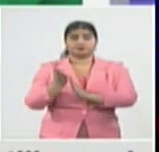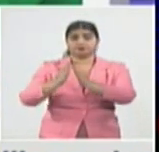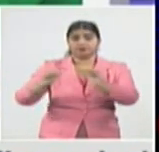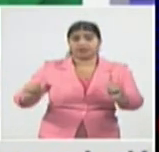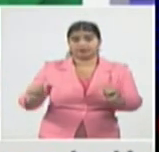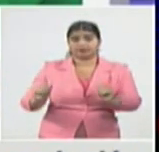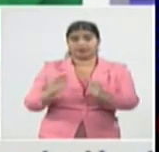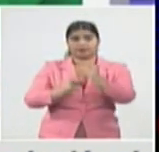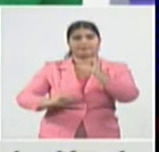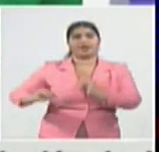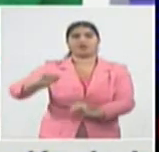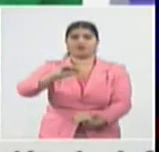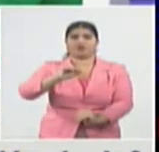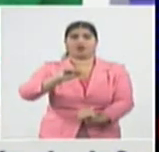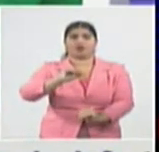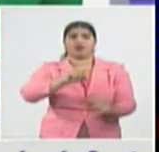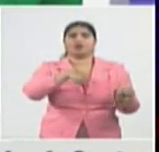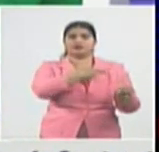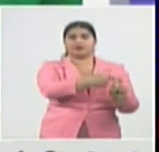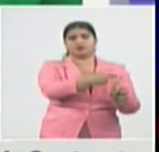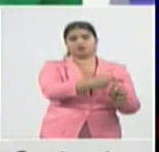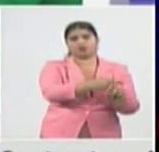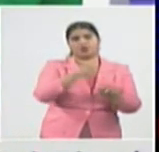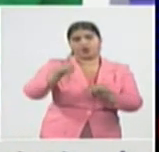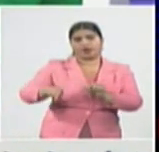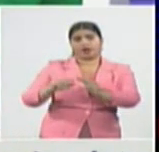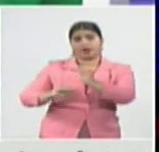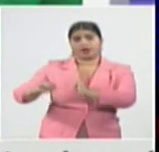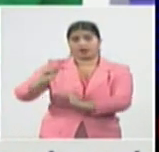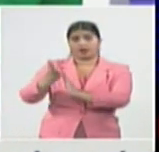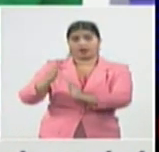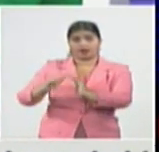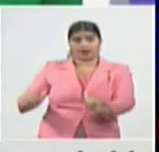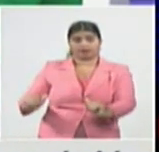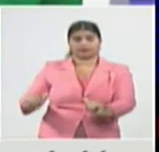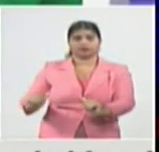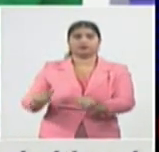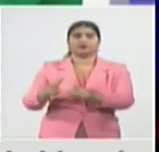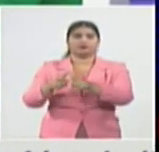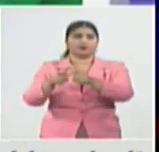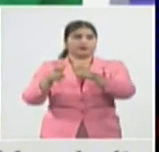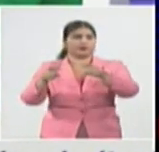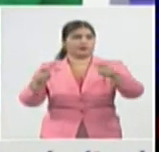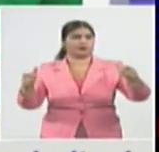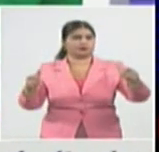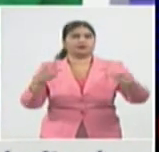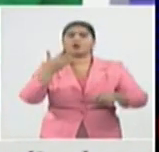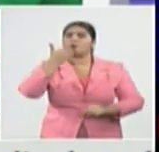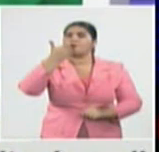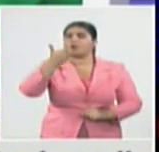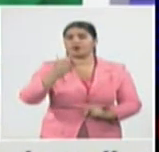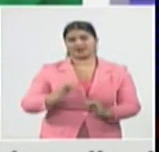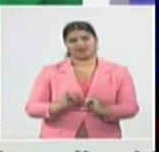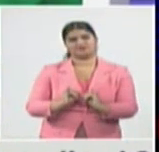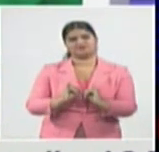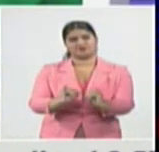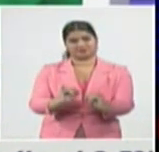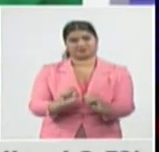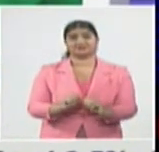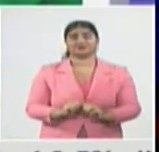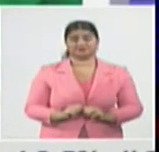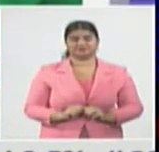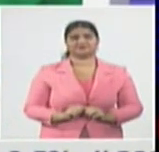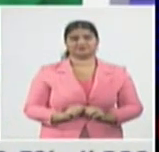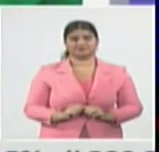número de casos que se diagnostica y por lo tanto el balance sigue siendo positivo y sigue disminuyendo